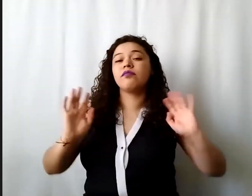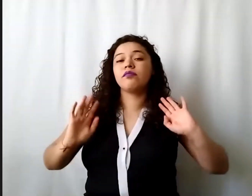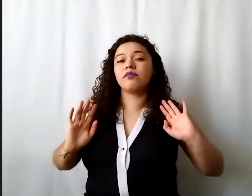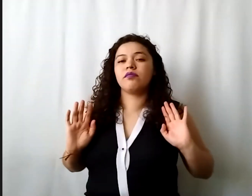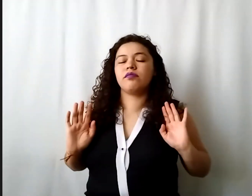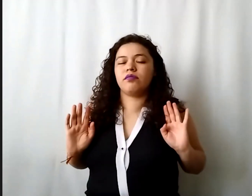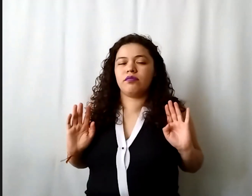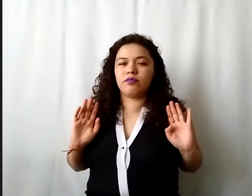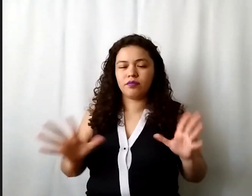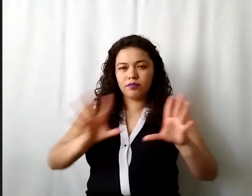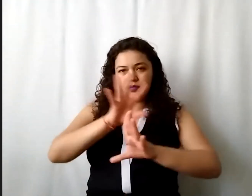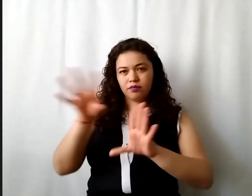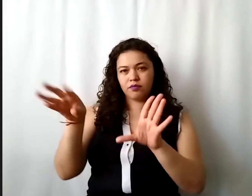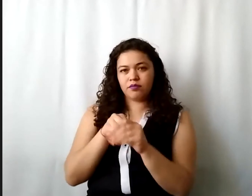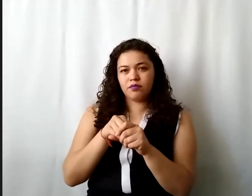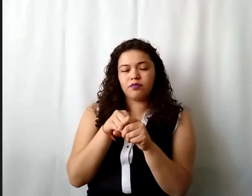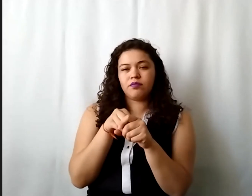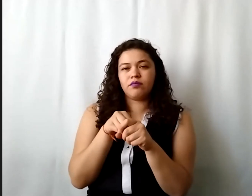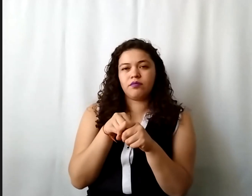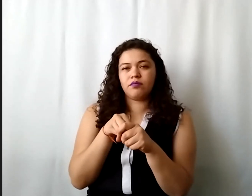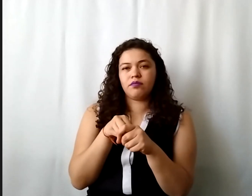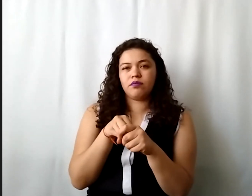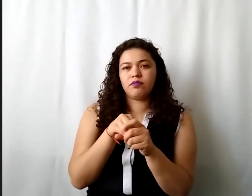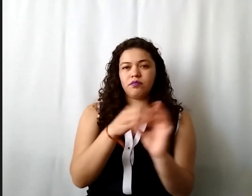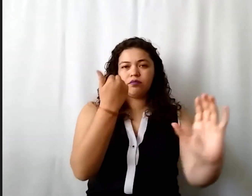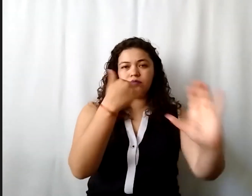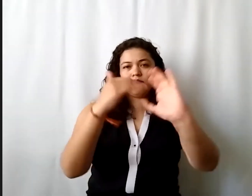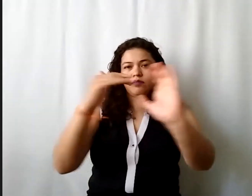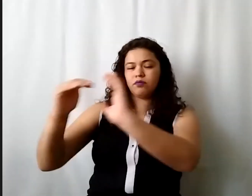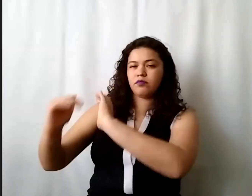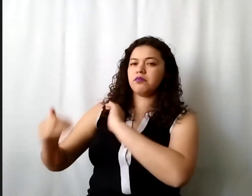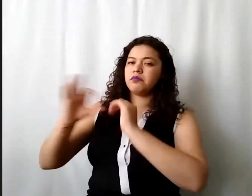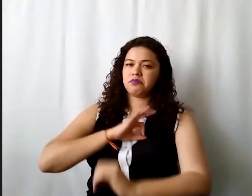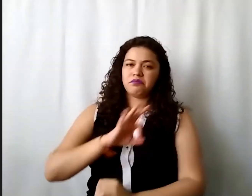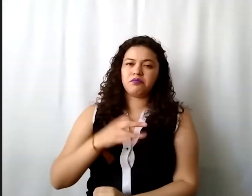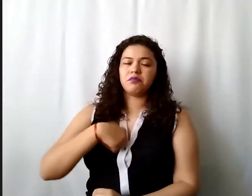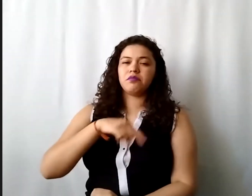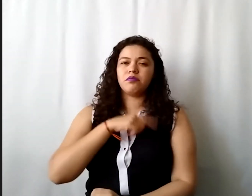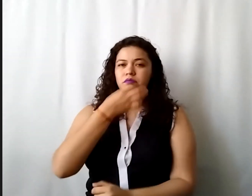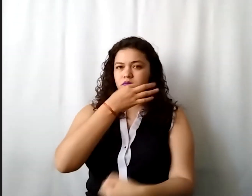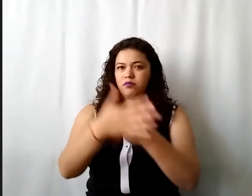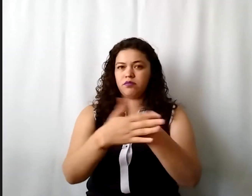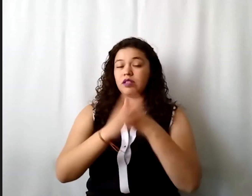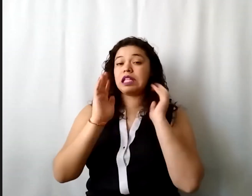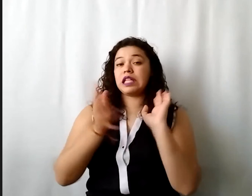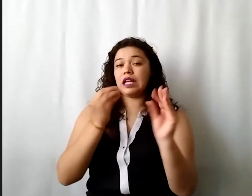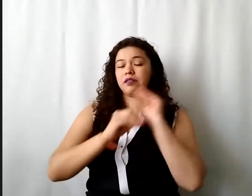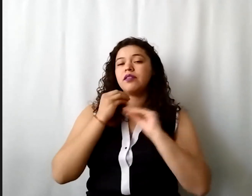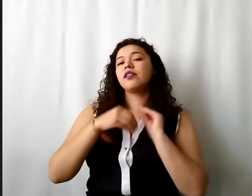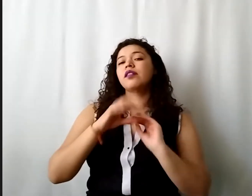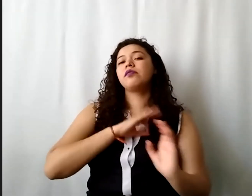completo se los podemos hacer llegar si ustedes lo quieren pero nosotros les avisamos cuando ya esté disponible